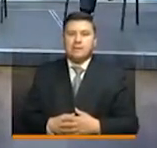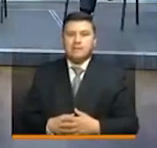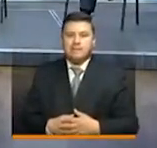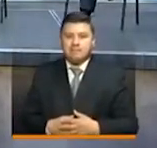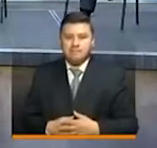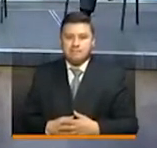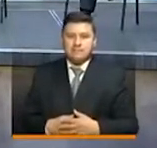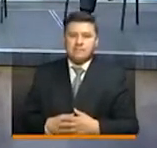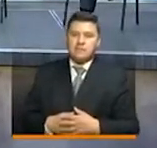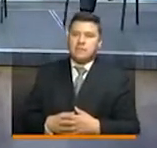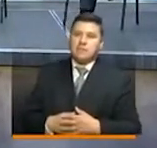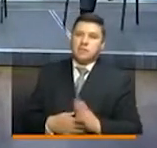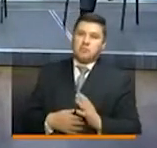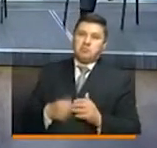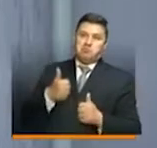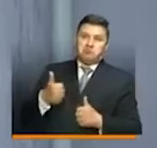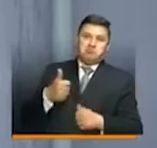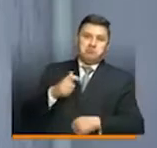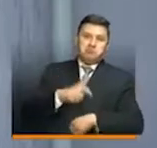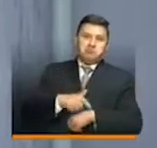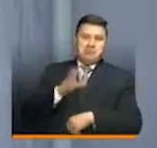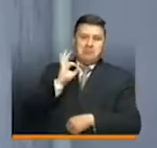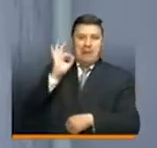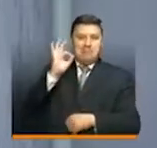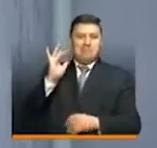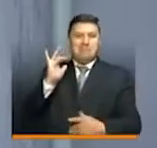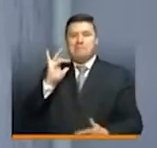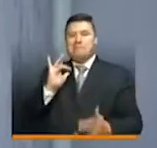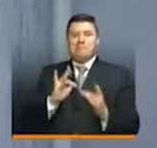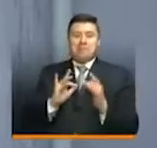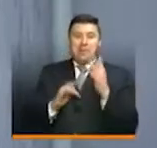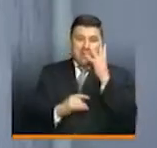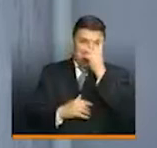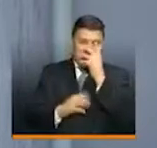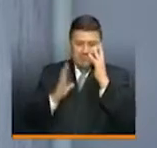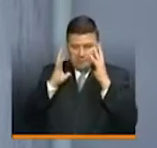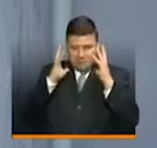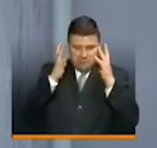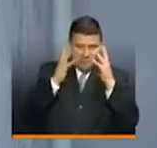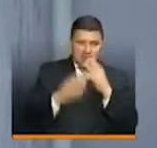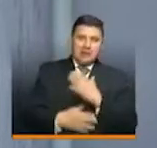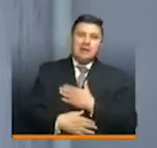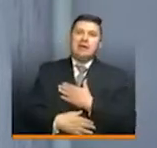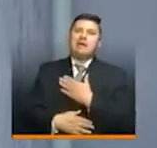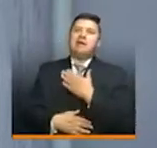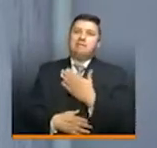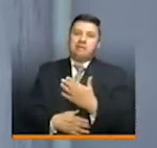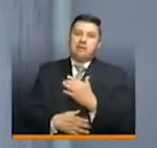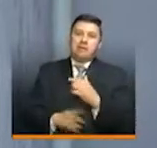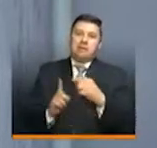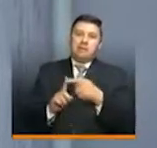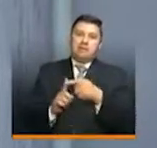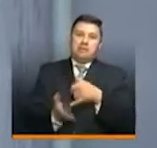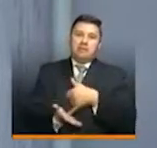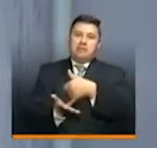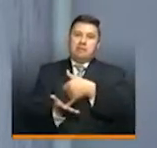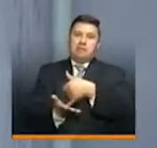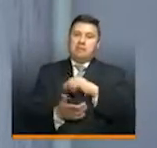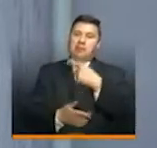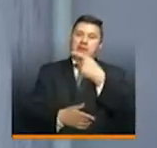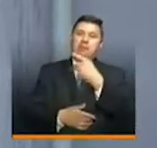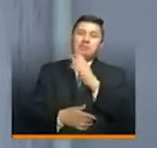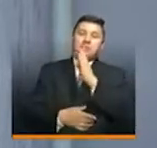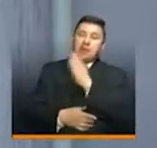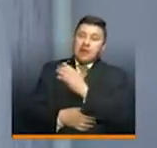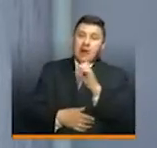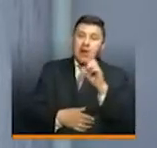Bueno, Laura, enhorabuena entonces. Se ve espectacular el diseño. Te felicitamos por ese primer puesto. Te pasamos la palabra